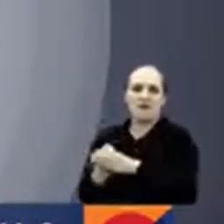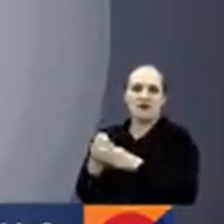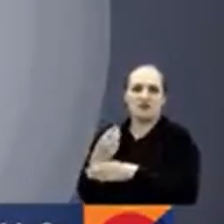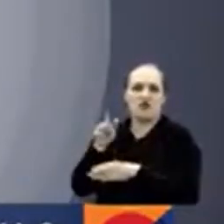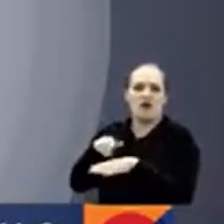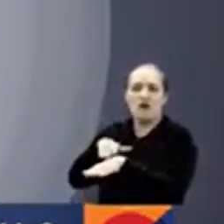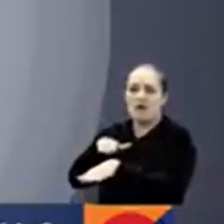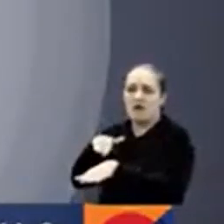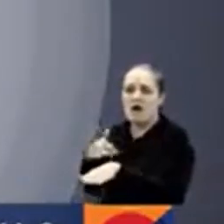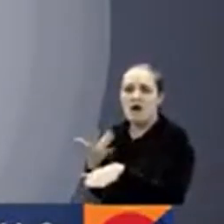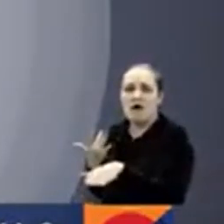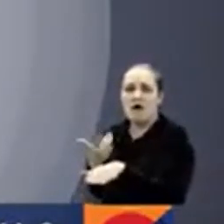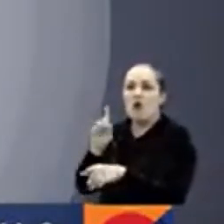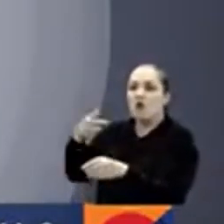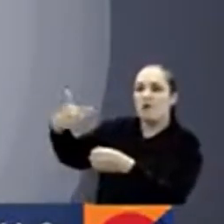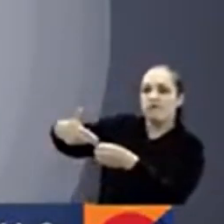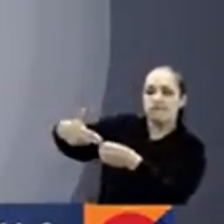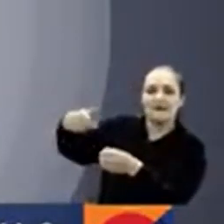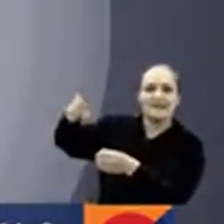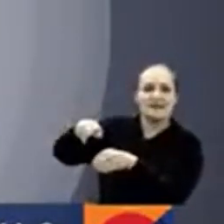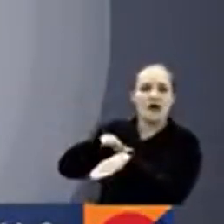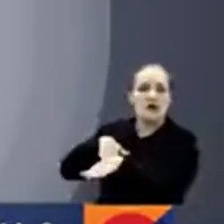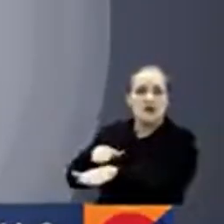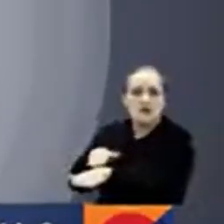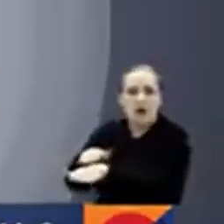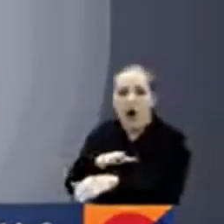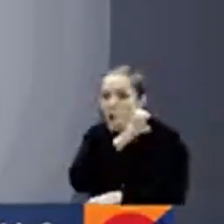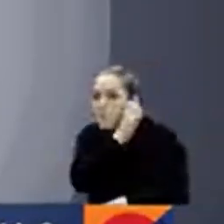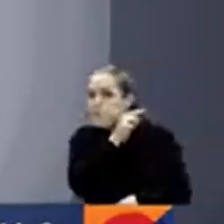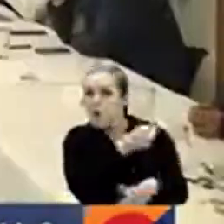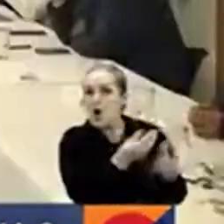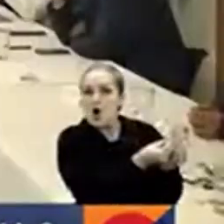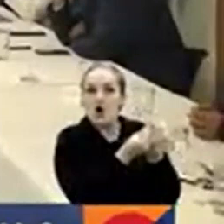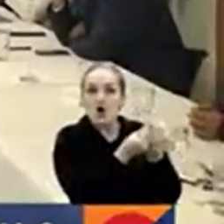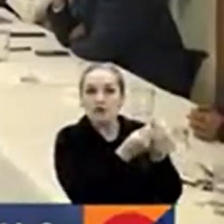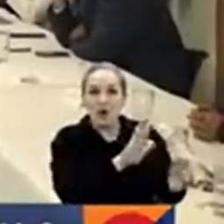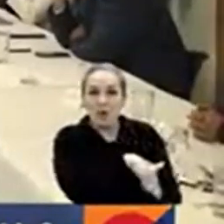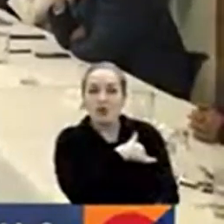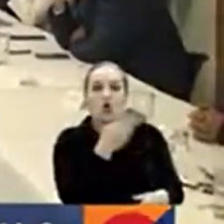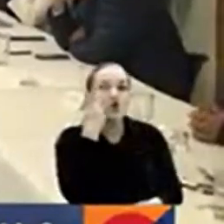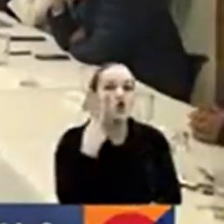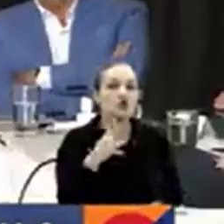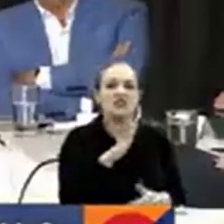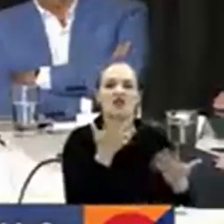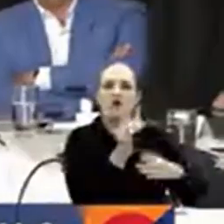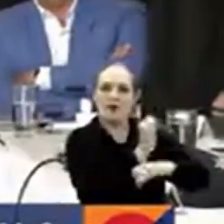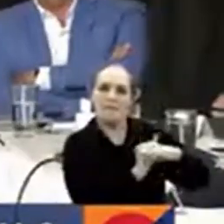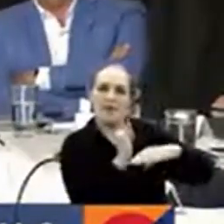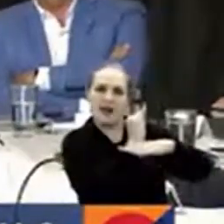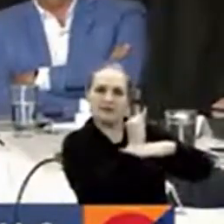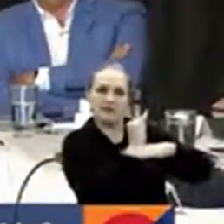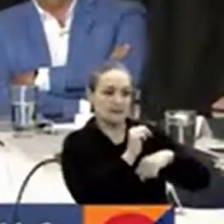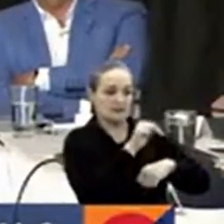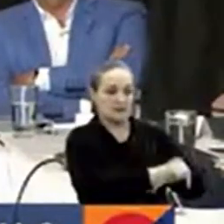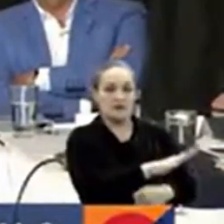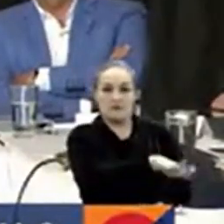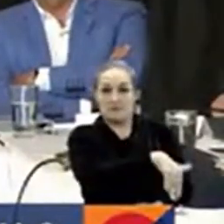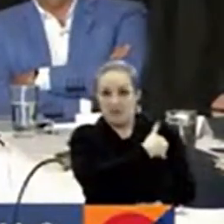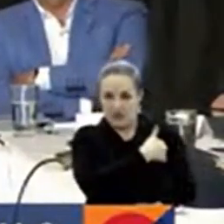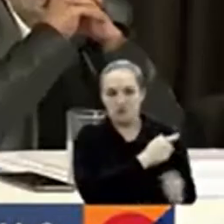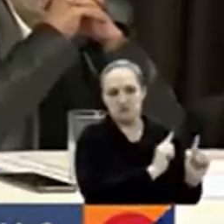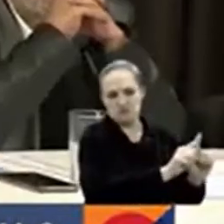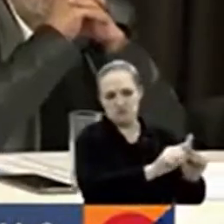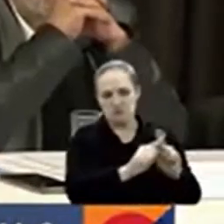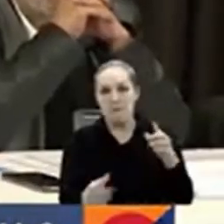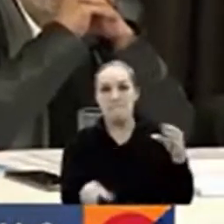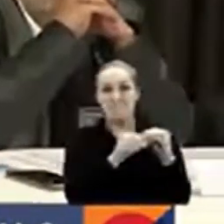Les contamos que luego del consejo de ministros que se extendió durante dos días en el municipio de Ipiales, el presidente Gustavo Petro hizo varios